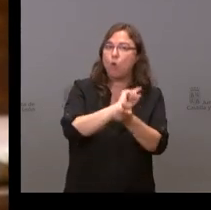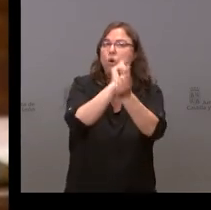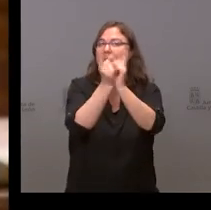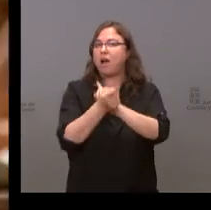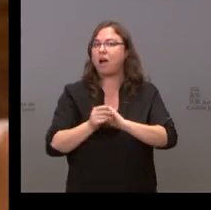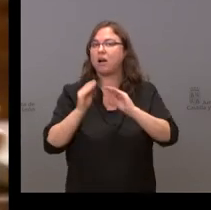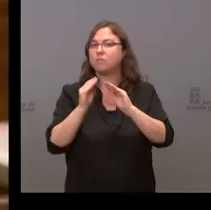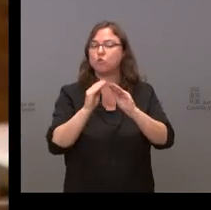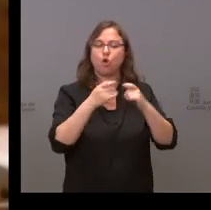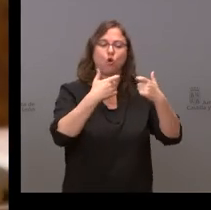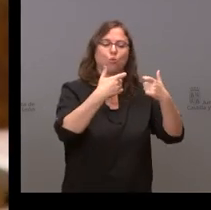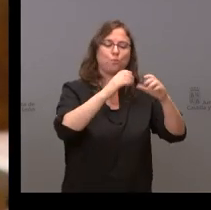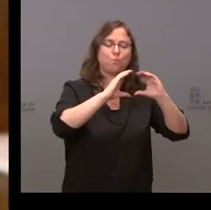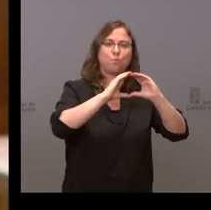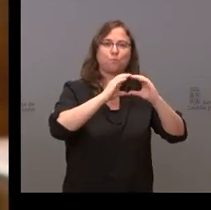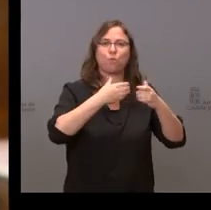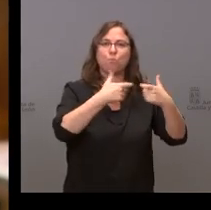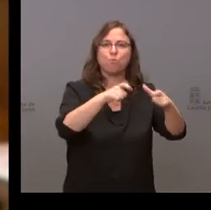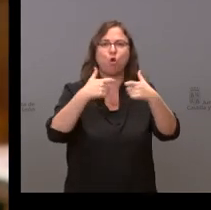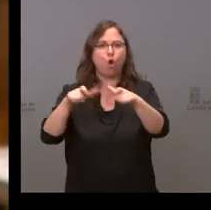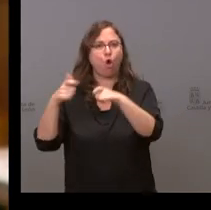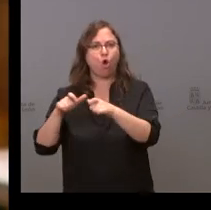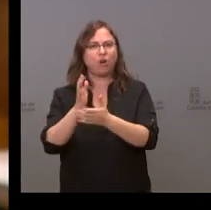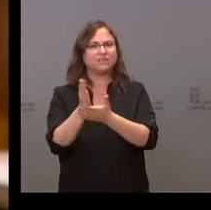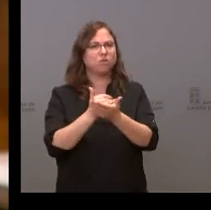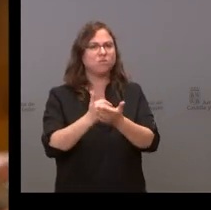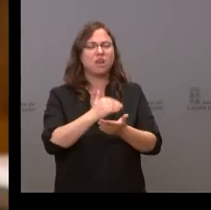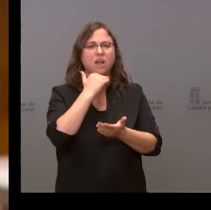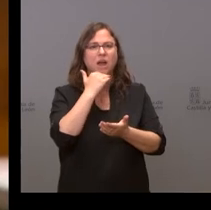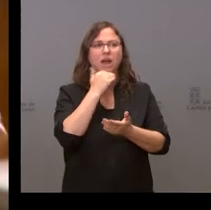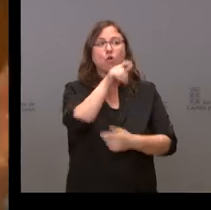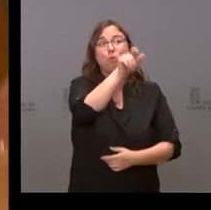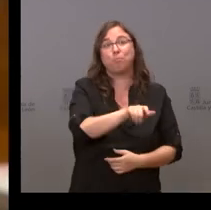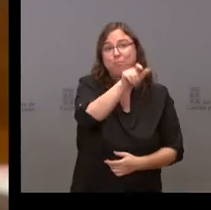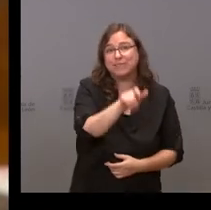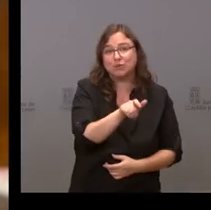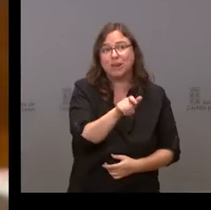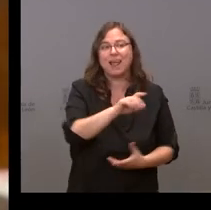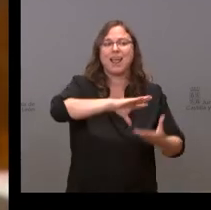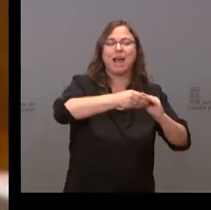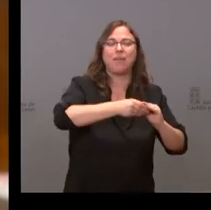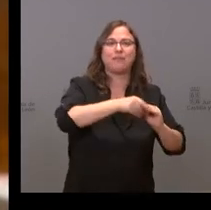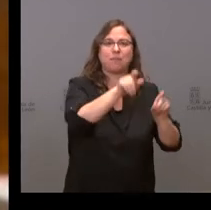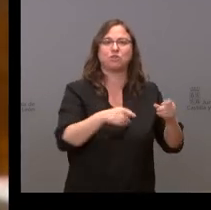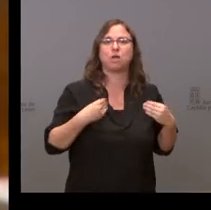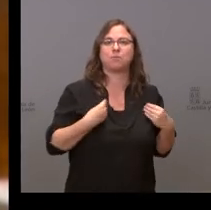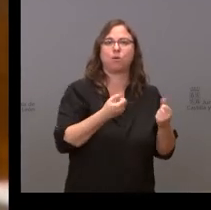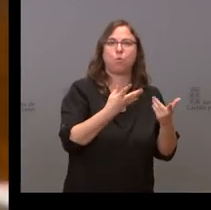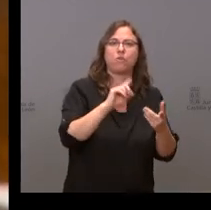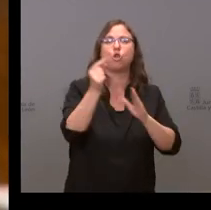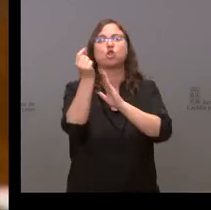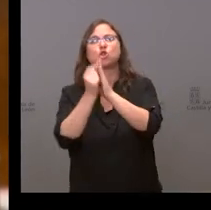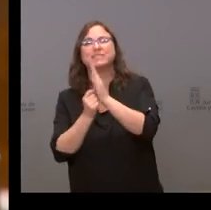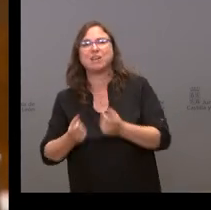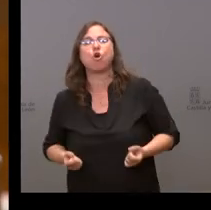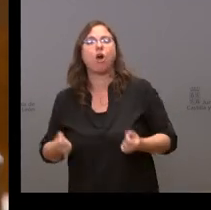los bloques de las comunidades autónomas que piden financiación por habitante, de aquellas que piden unos criterios más ajustados sobre el